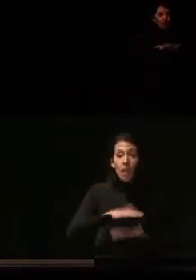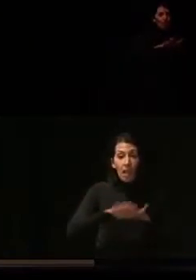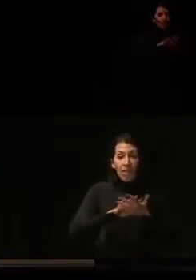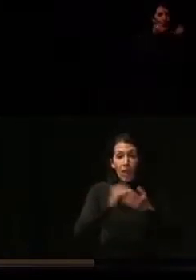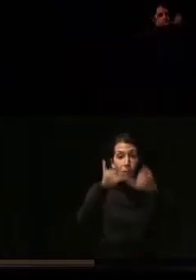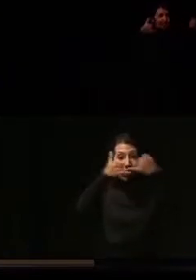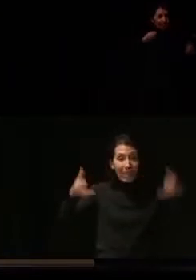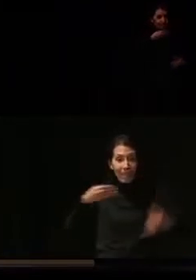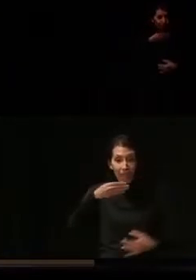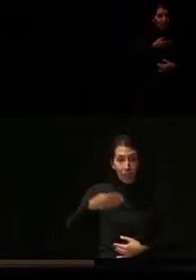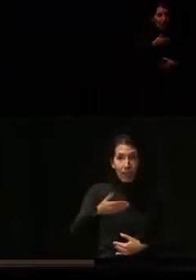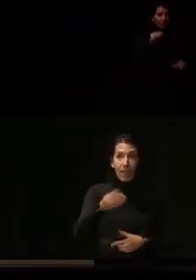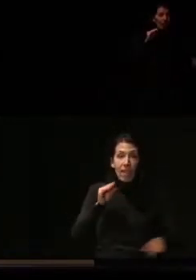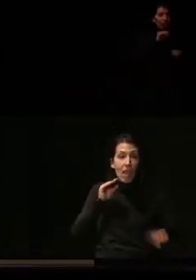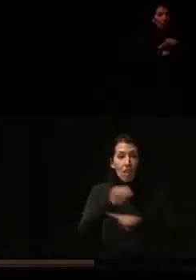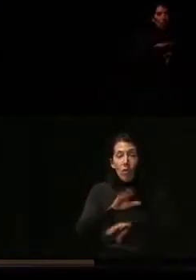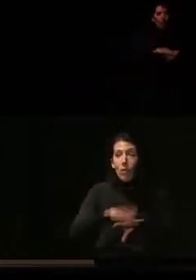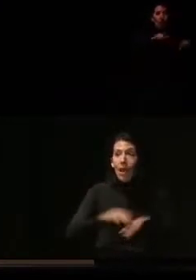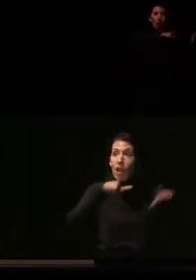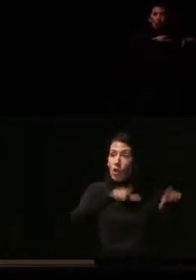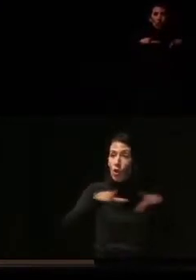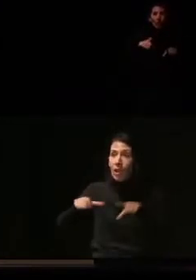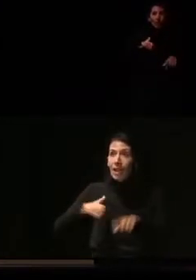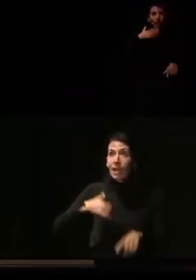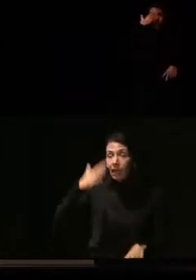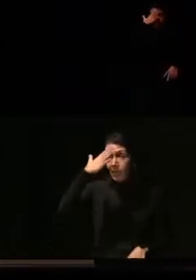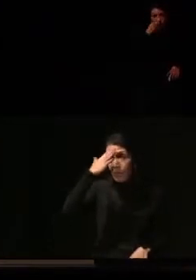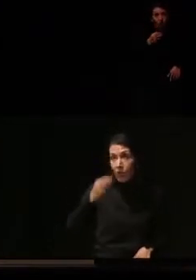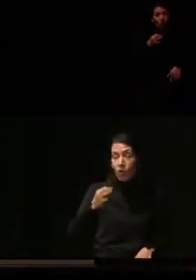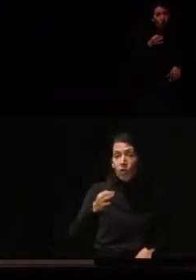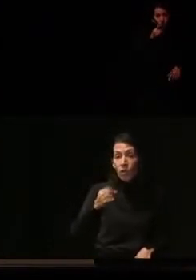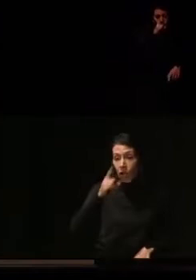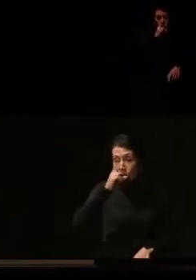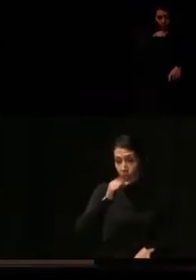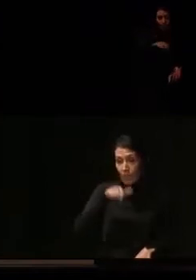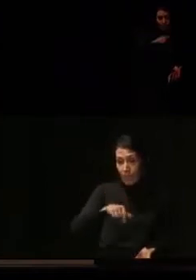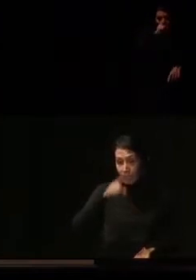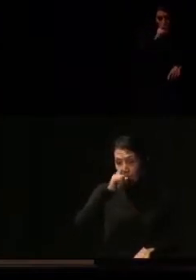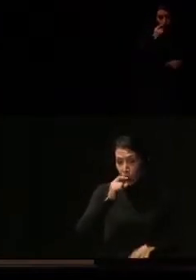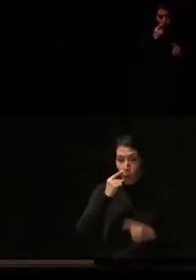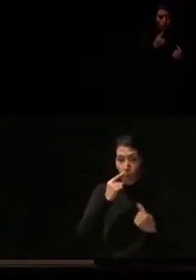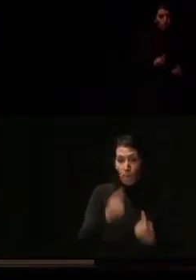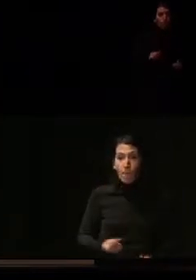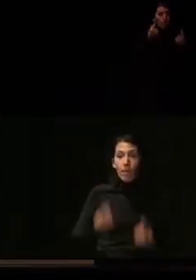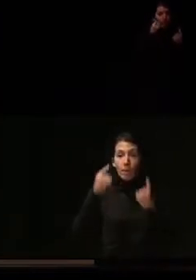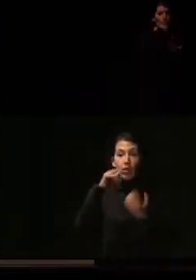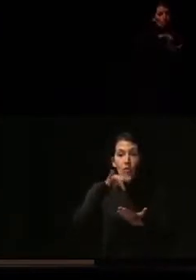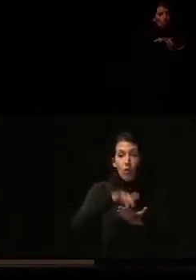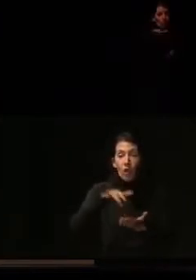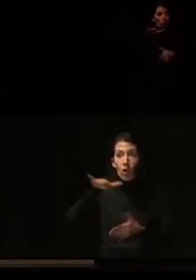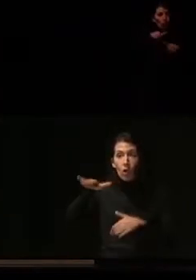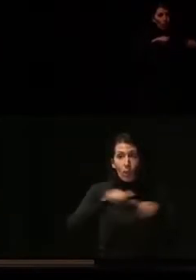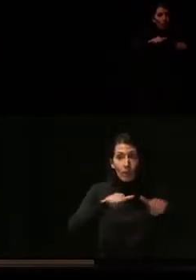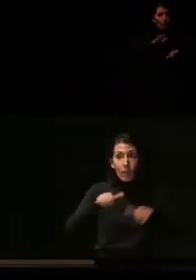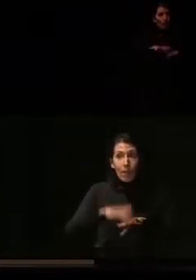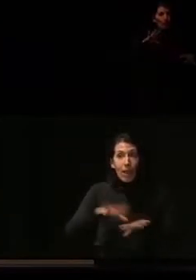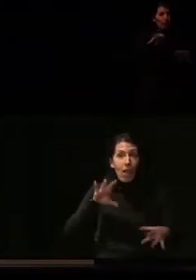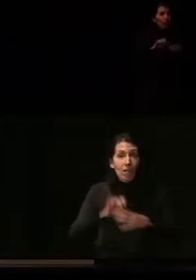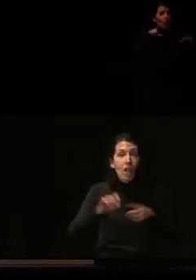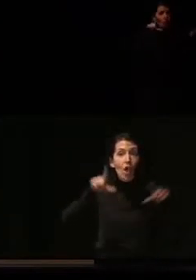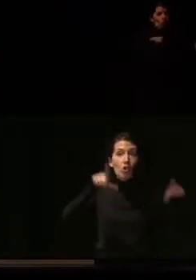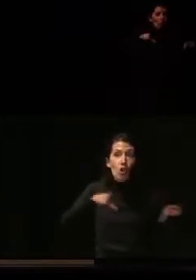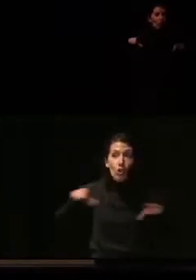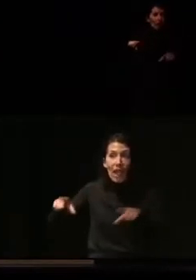B de ayudas para locales, creo recordar que este año ha sido la primera vez que se convoca para los locales, las